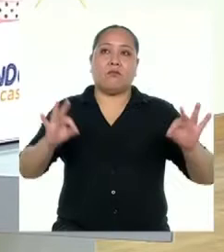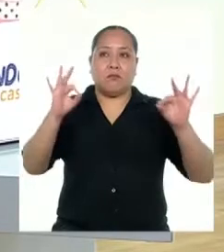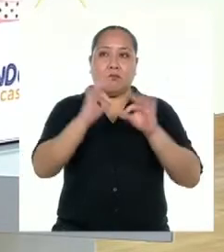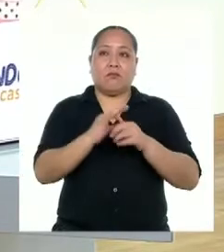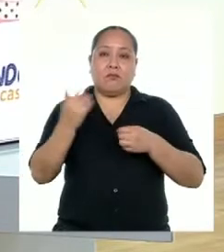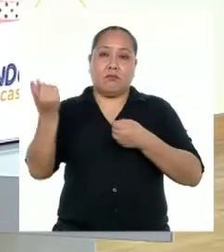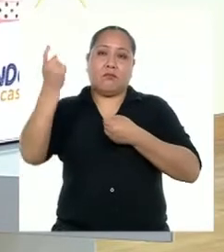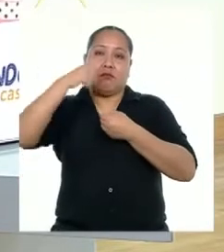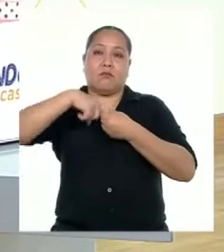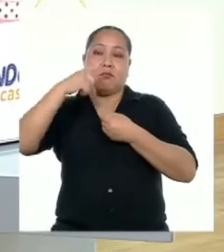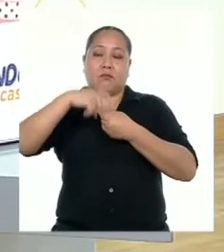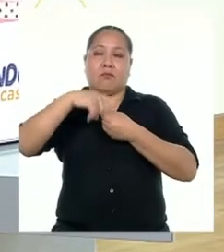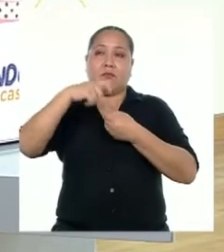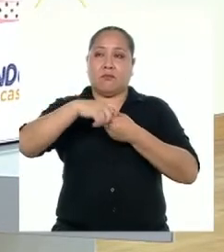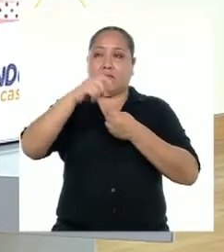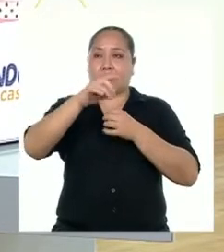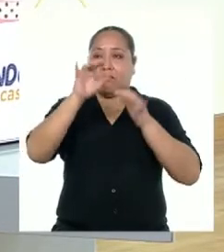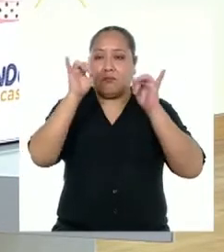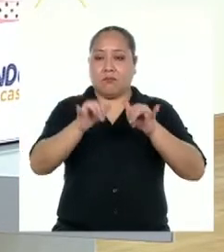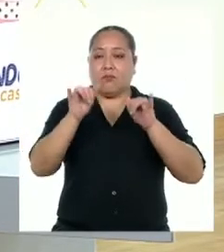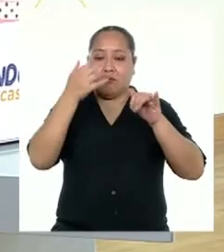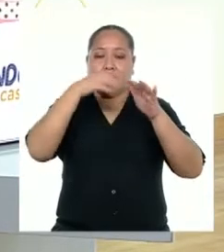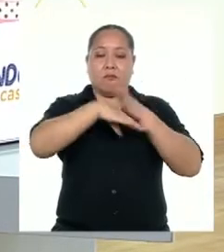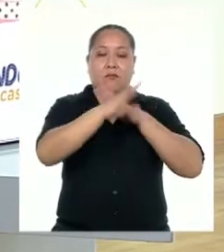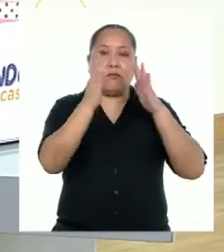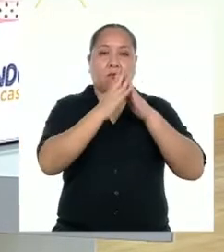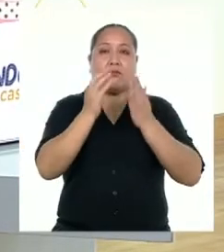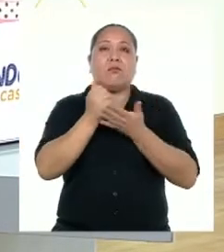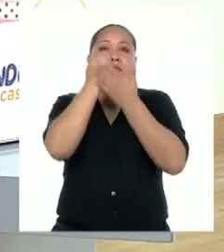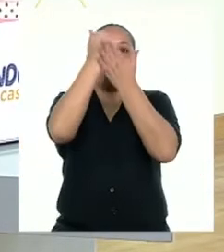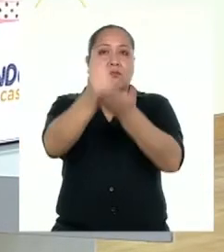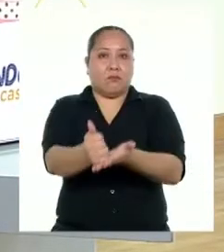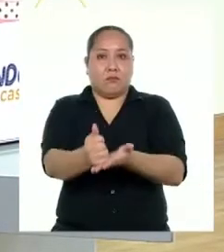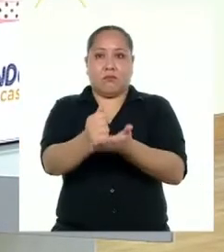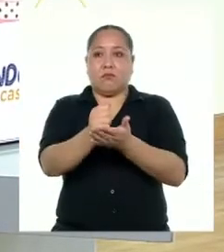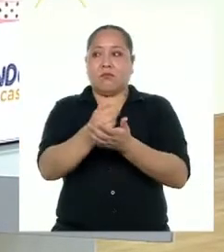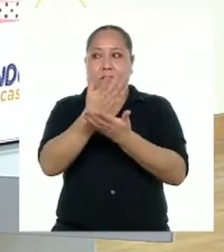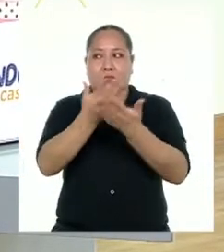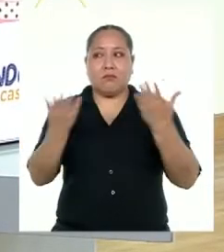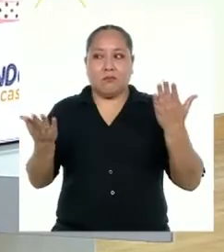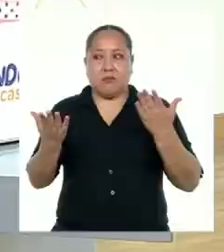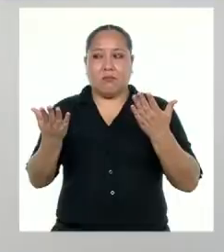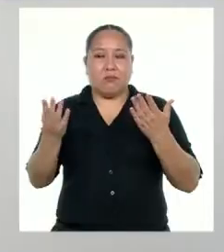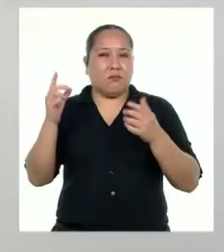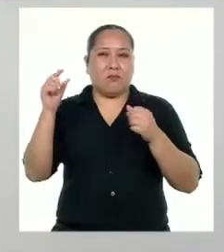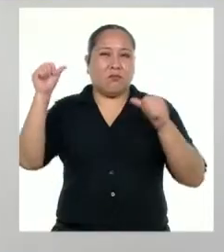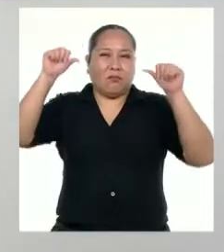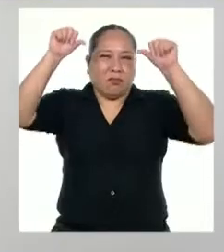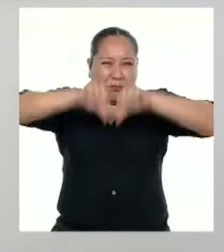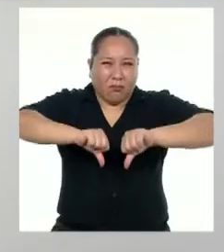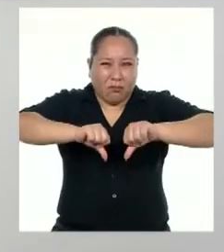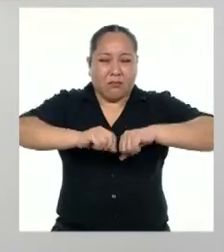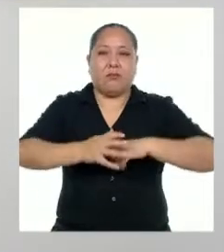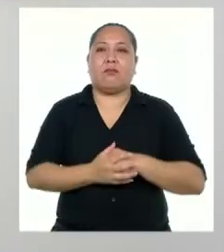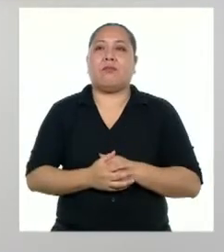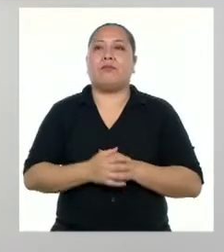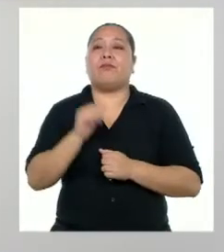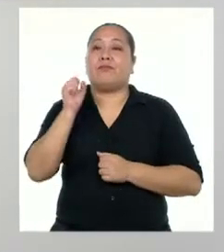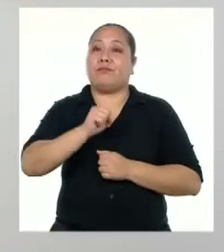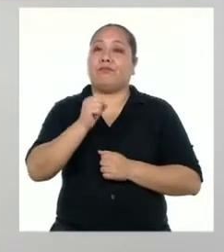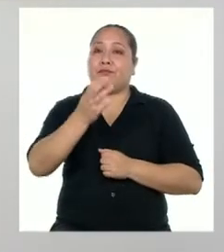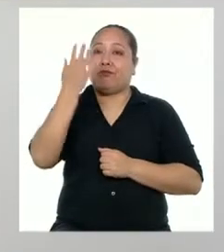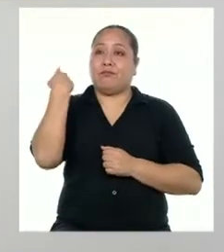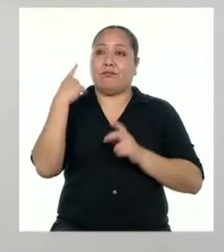nuestra participación y que quedándonos en casa hemos ayudado a que las cosas no se pongan más feas. Así es. Al